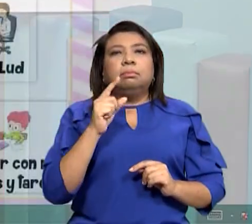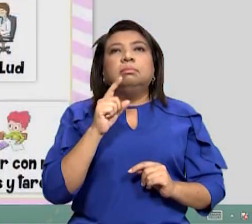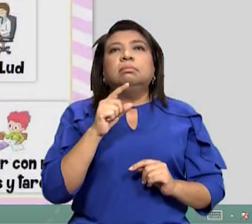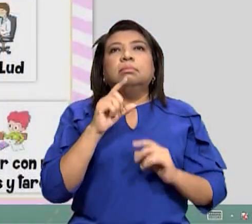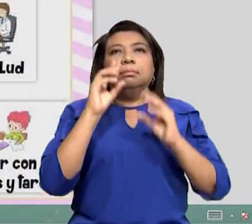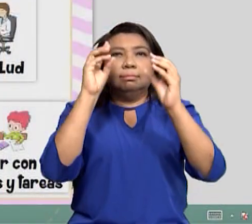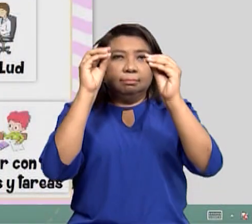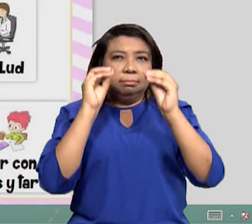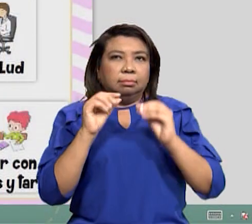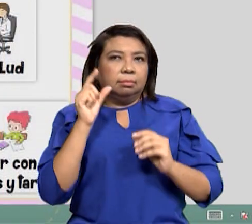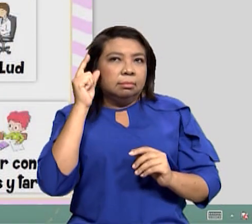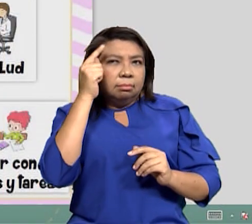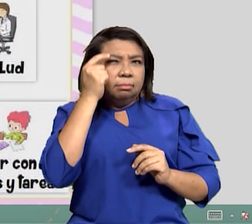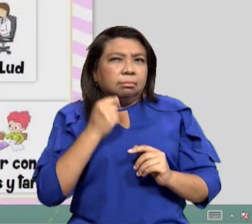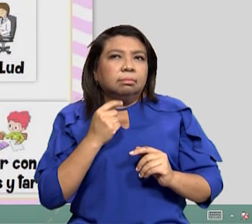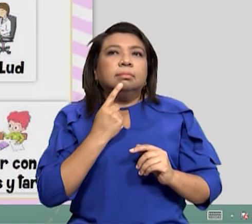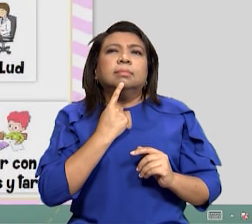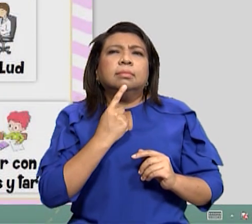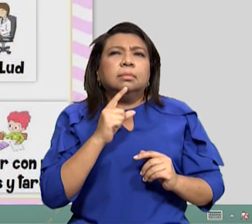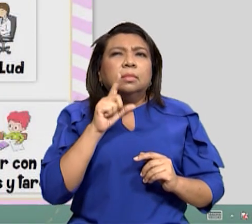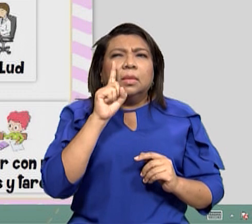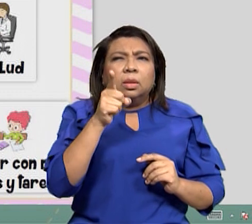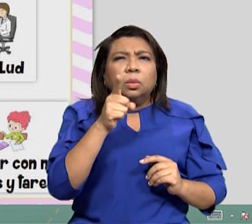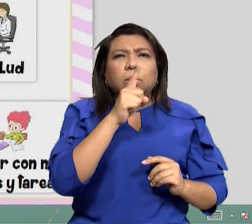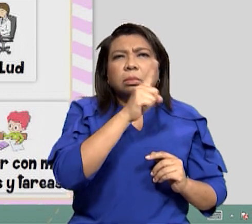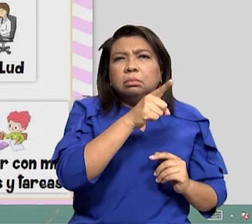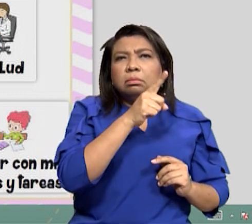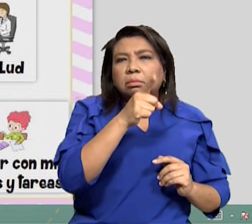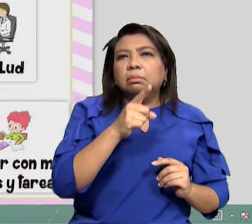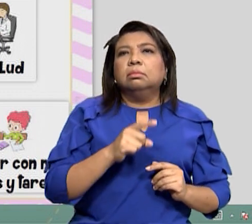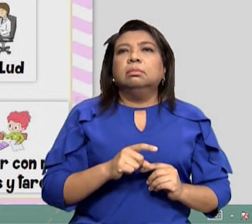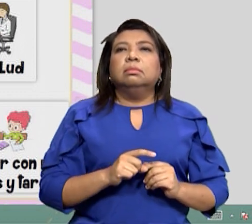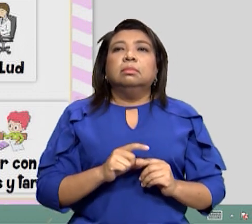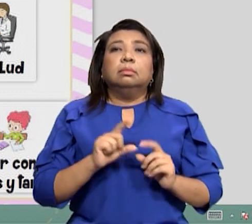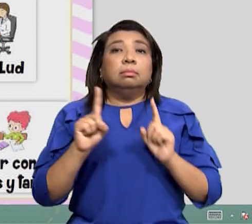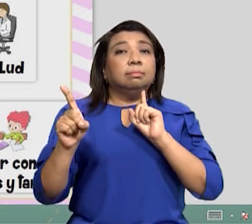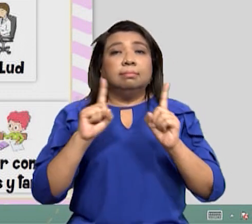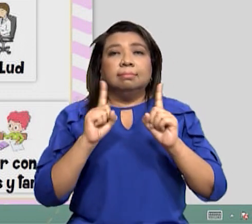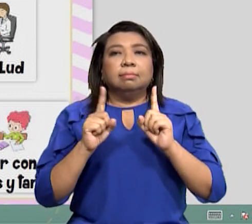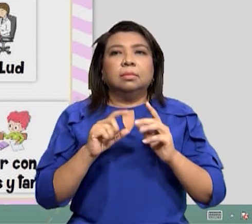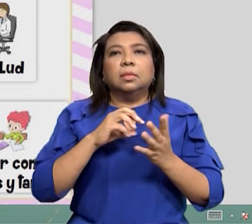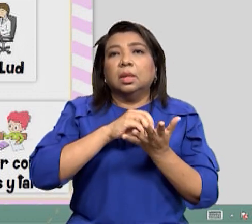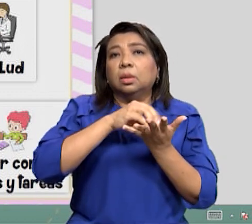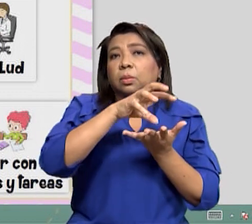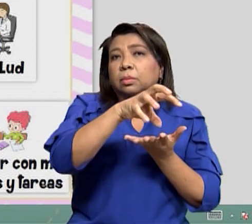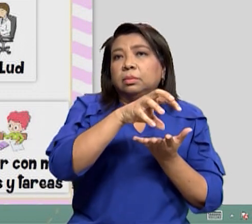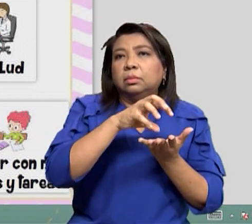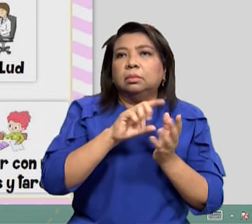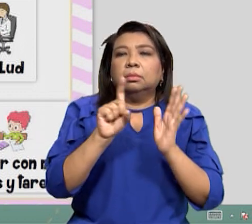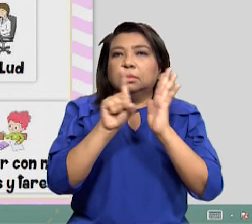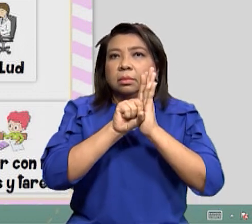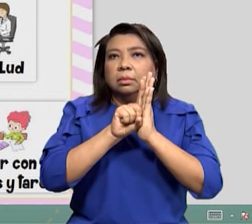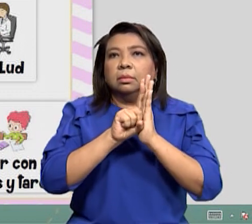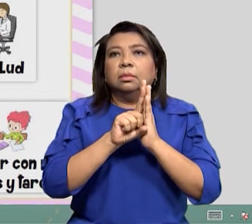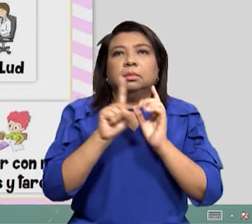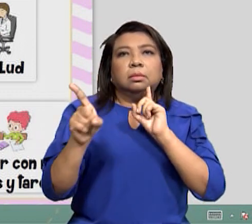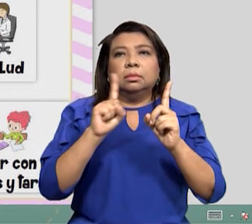reforzar o repasar de cuál era el significado de derecho y deber aquí tenemos la primera imagen de educación